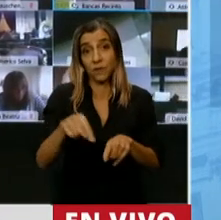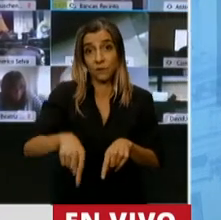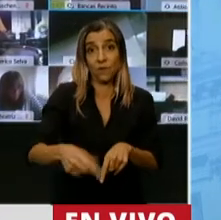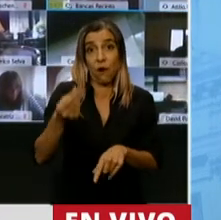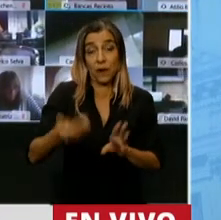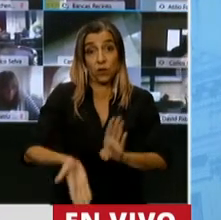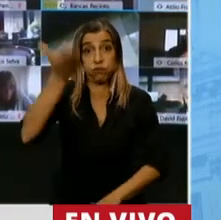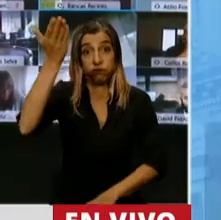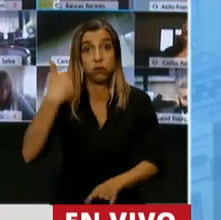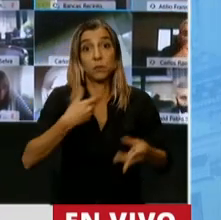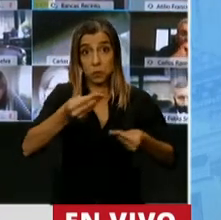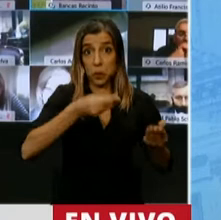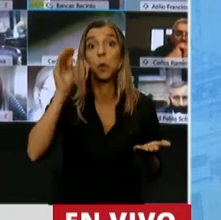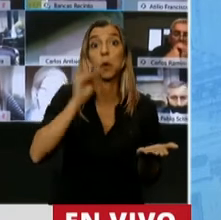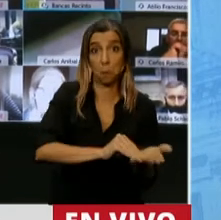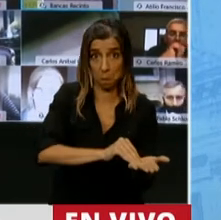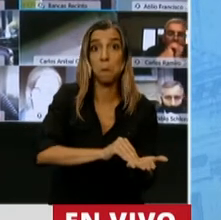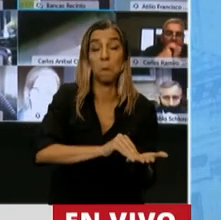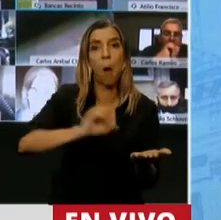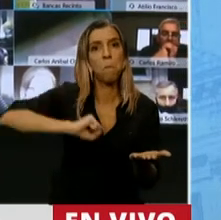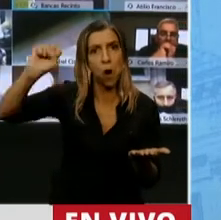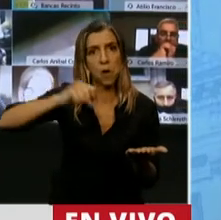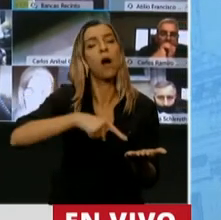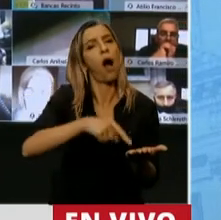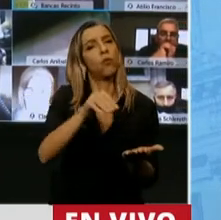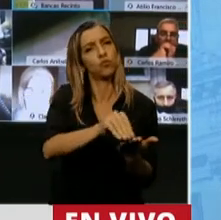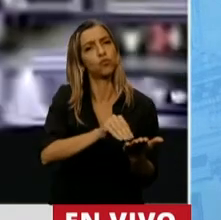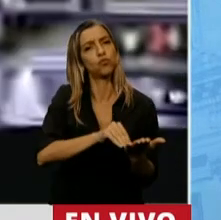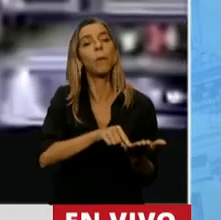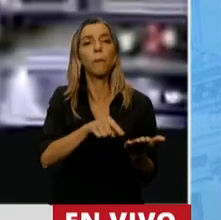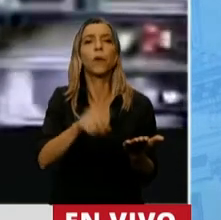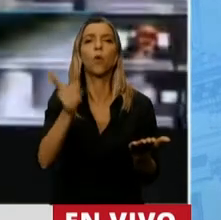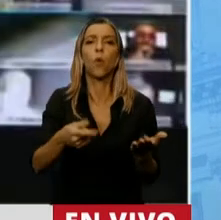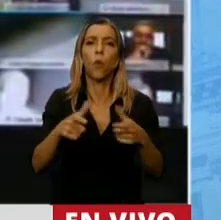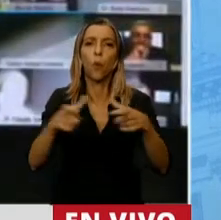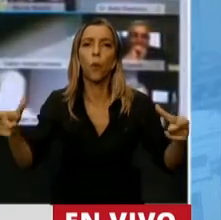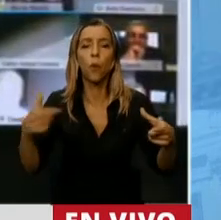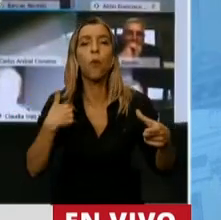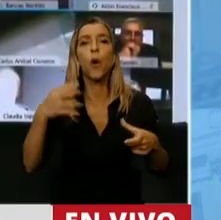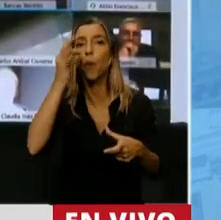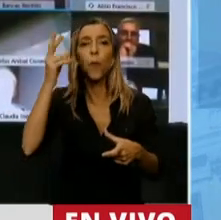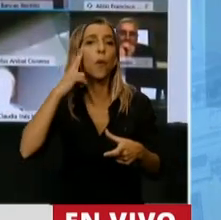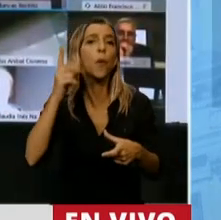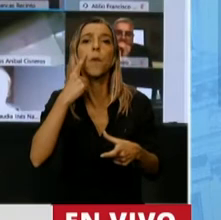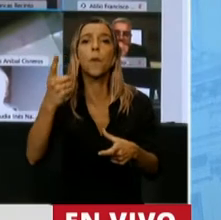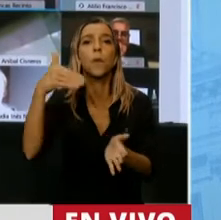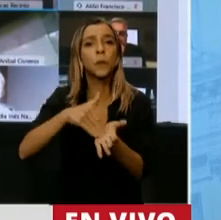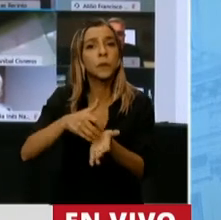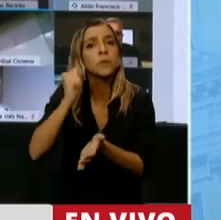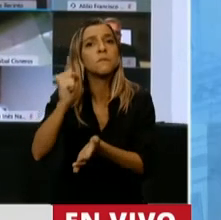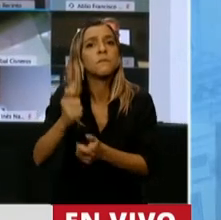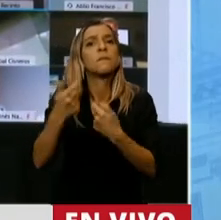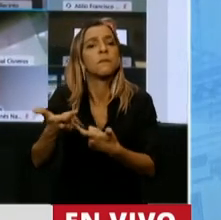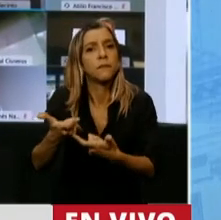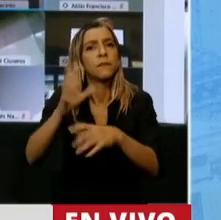están estipulados en el presupuesto, pero, como se dijo recién, va a haber un bono de 29.000 millones de pesos para las petroleras